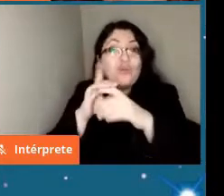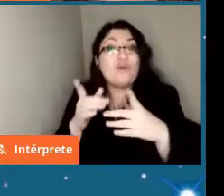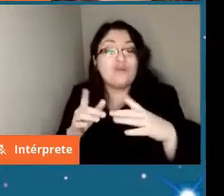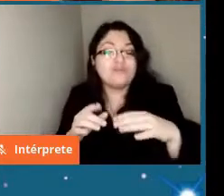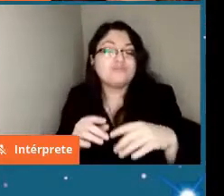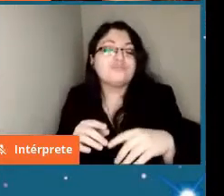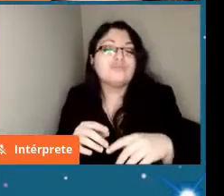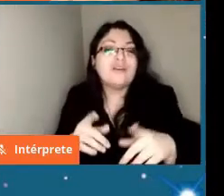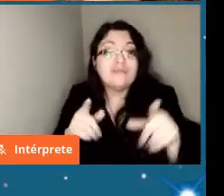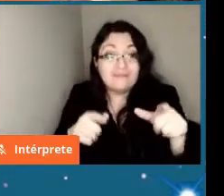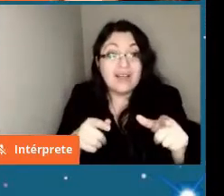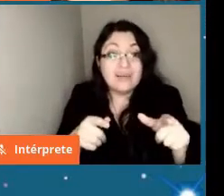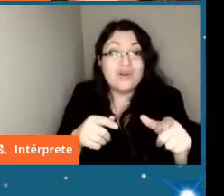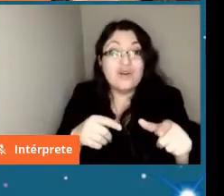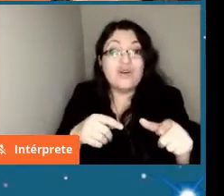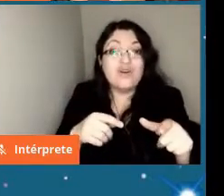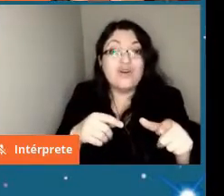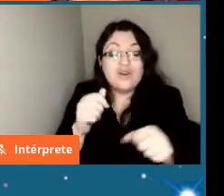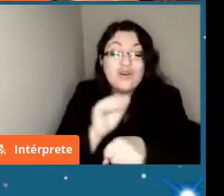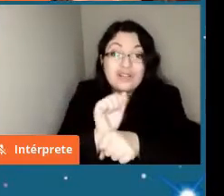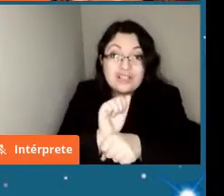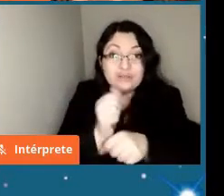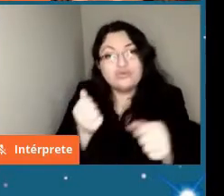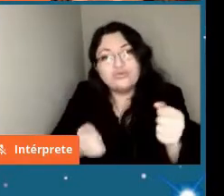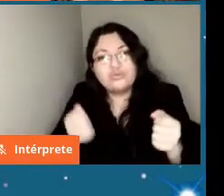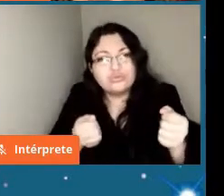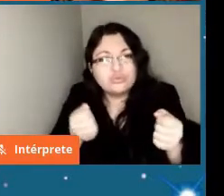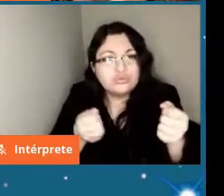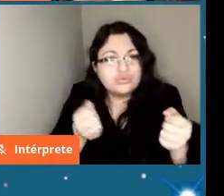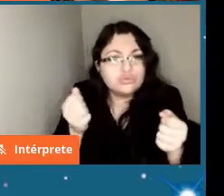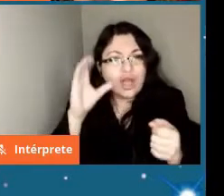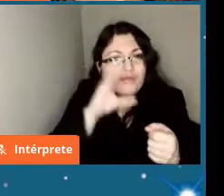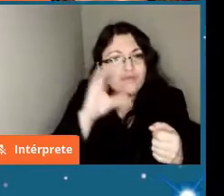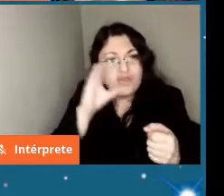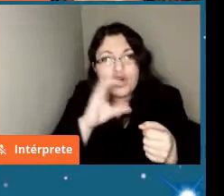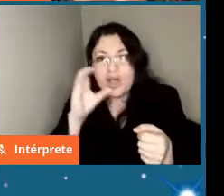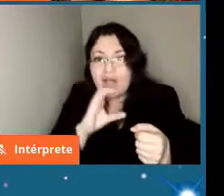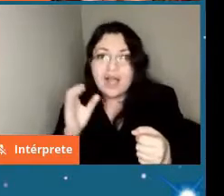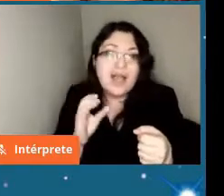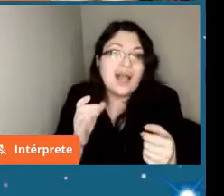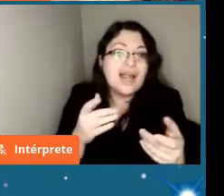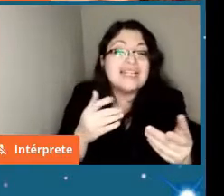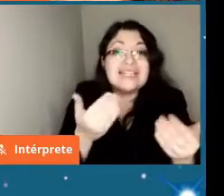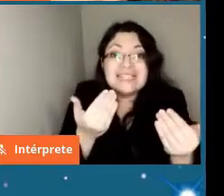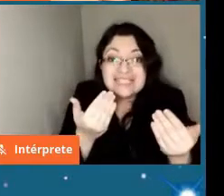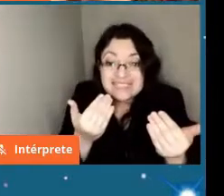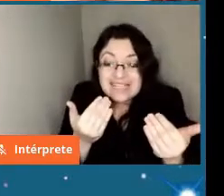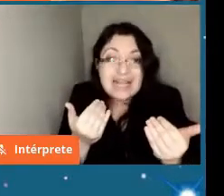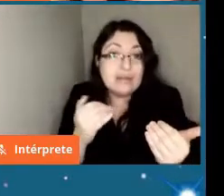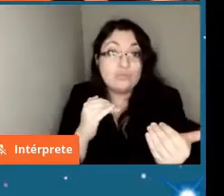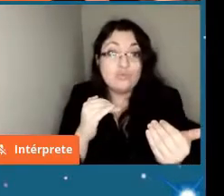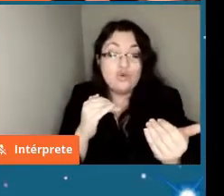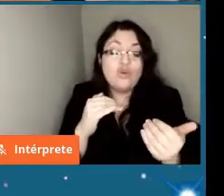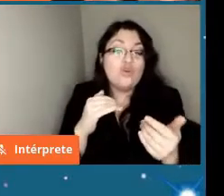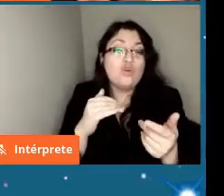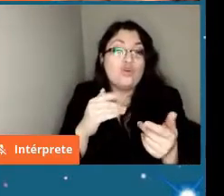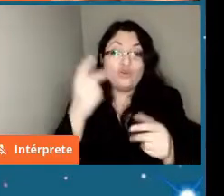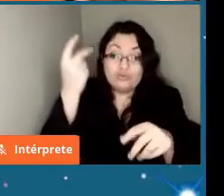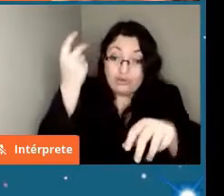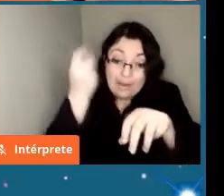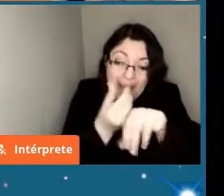vamos con esas camionetas en búsqueda de la la forma de tener una muestra fresca para poder